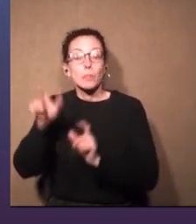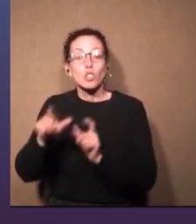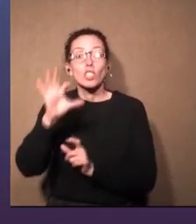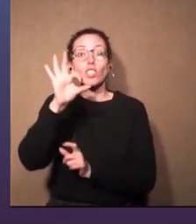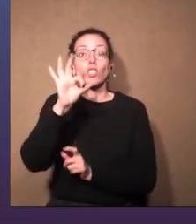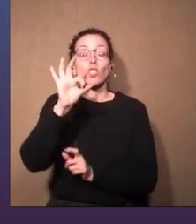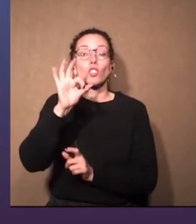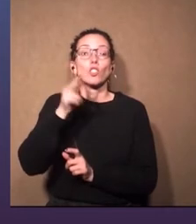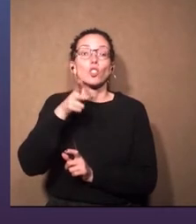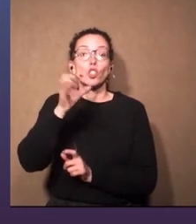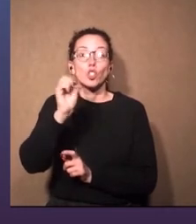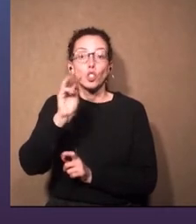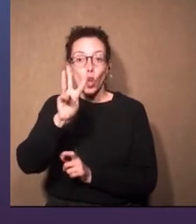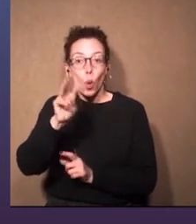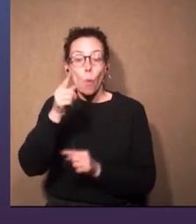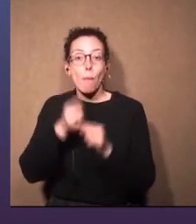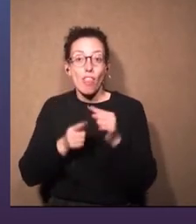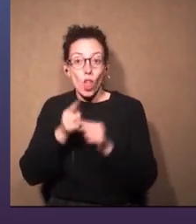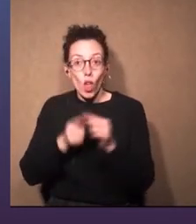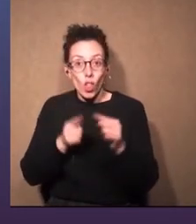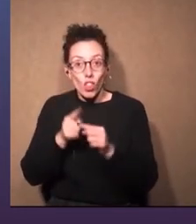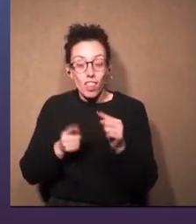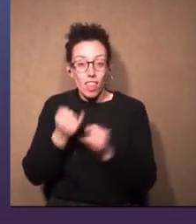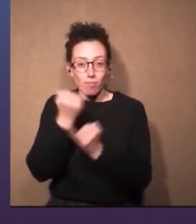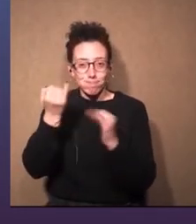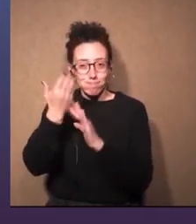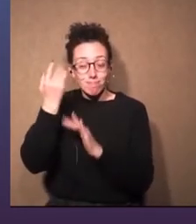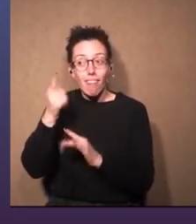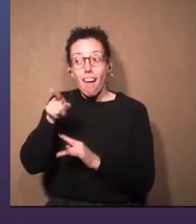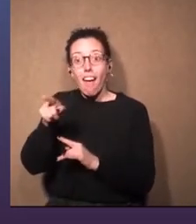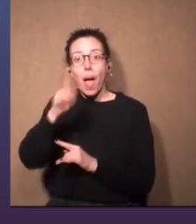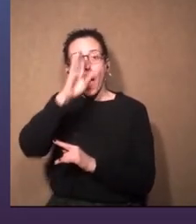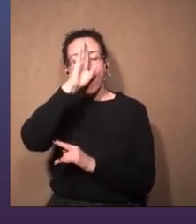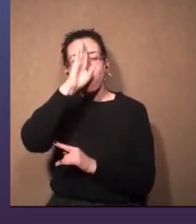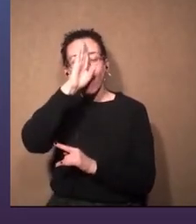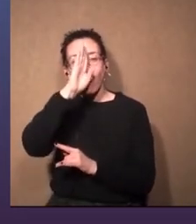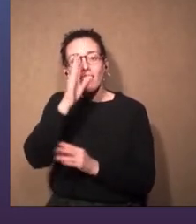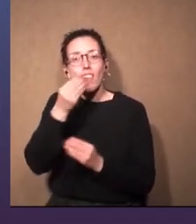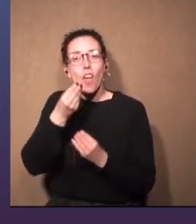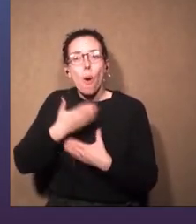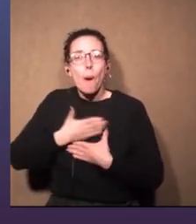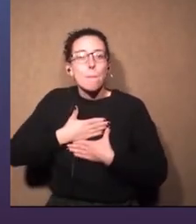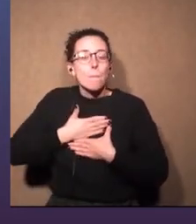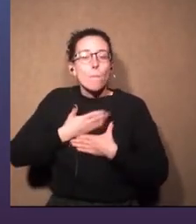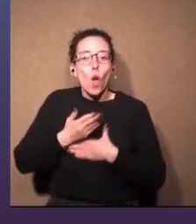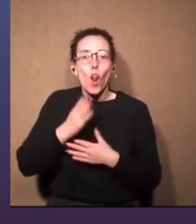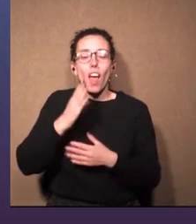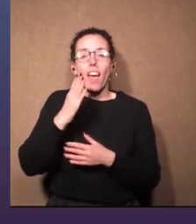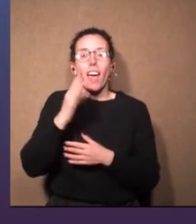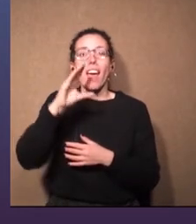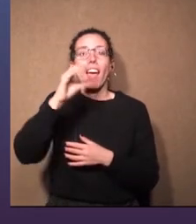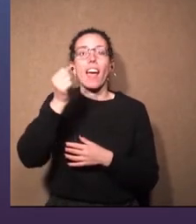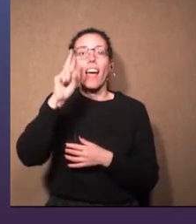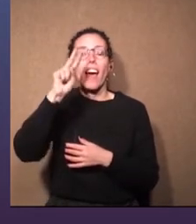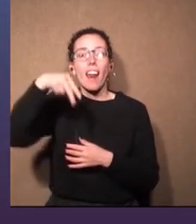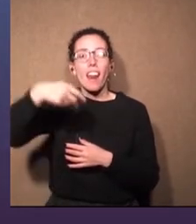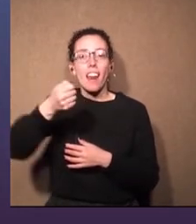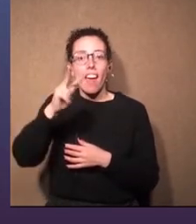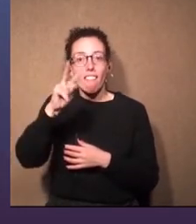del show del mediodía aprendí a querer el carnaval, y